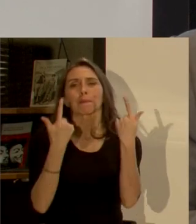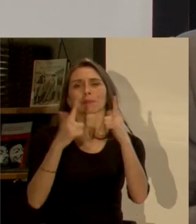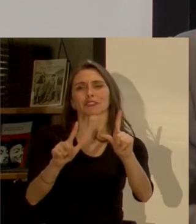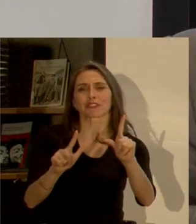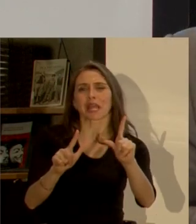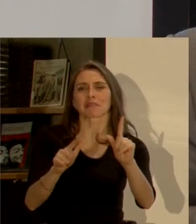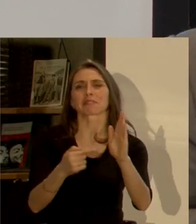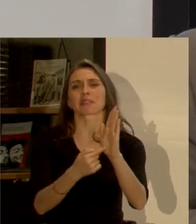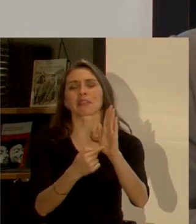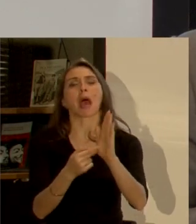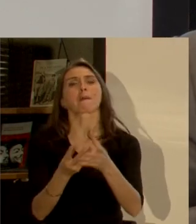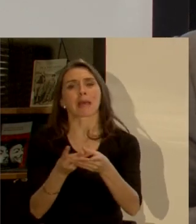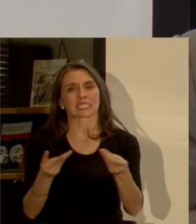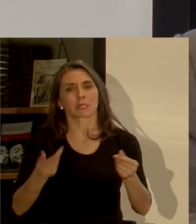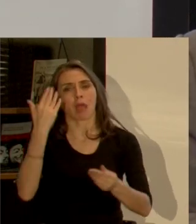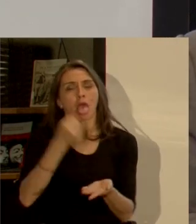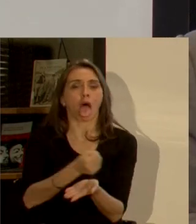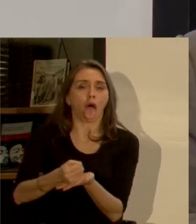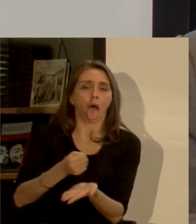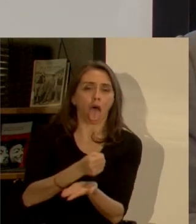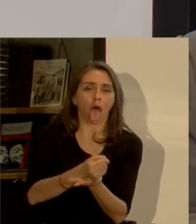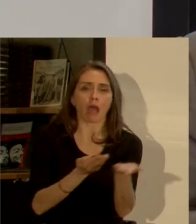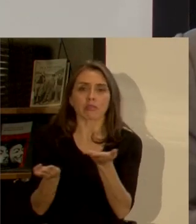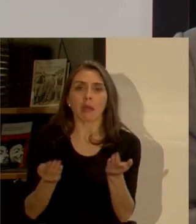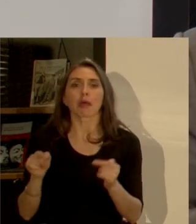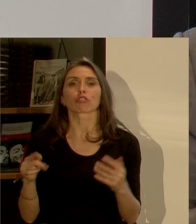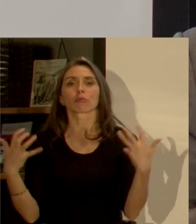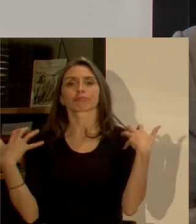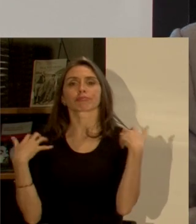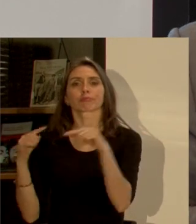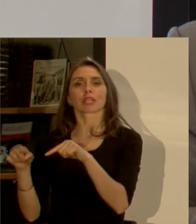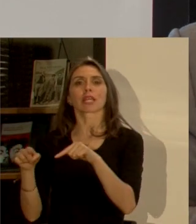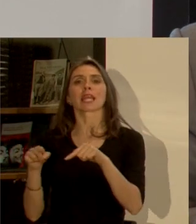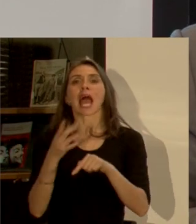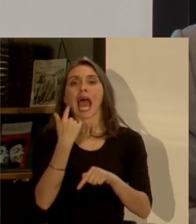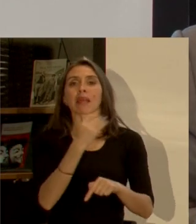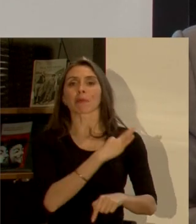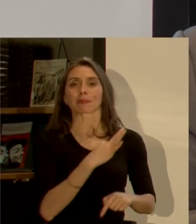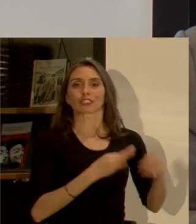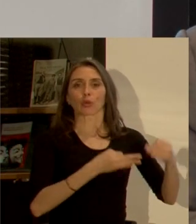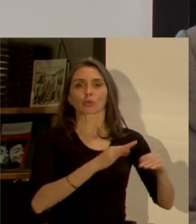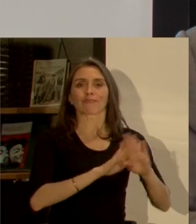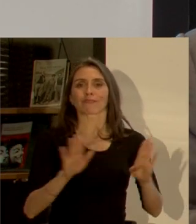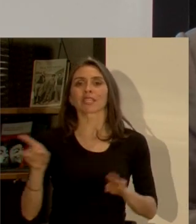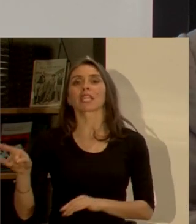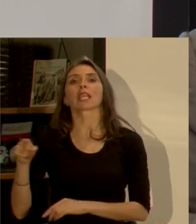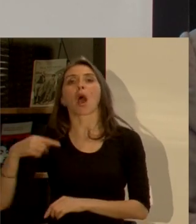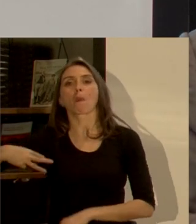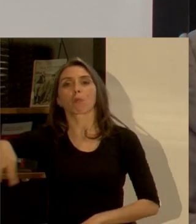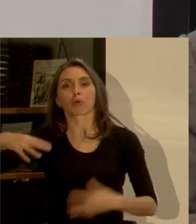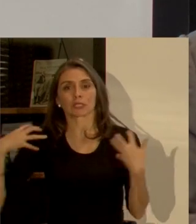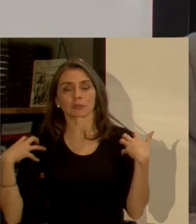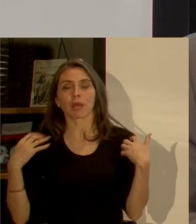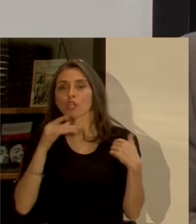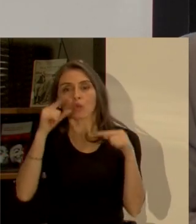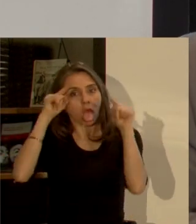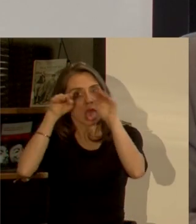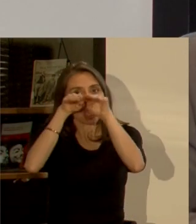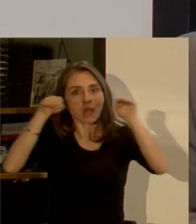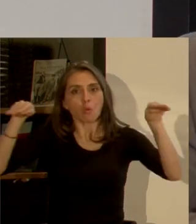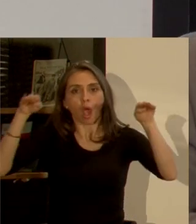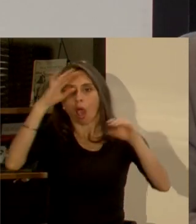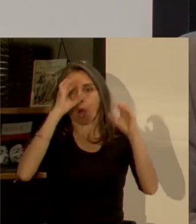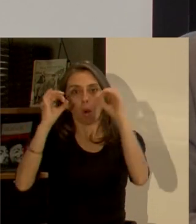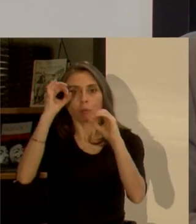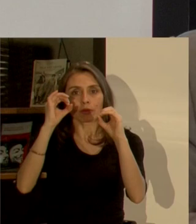puede decir que se simplificó porque ahora está radicada la municipalidad crecieron otros problemas también como la falta de criterio uniforme pero